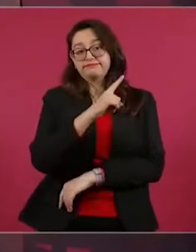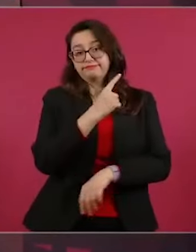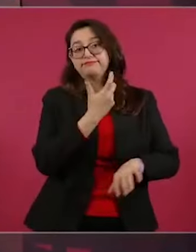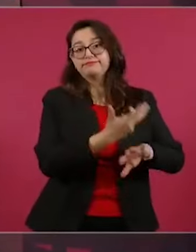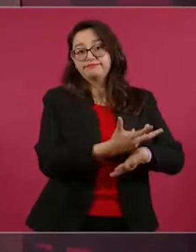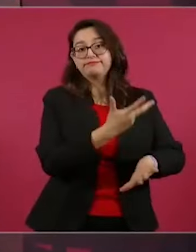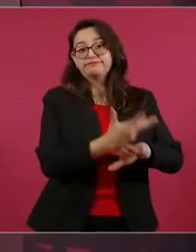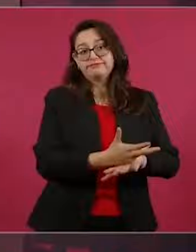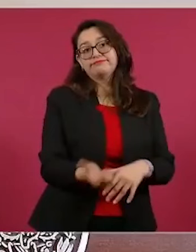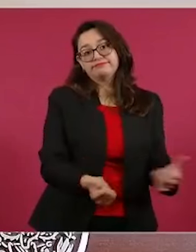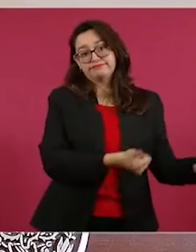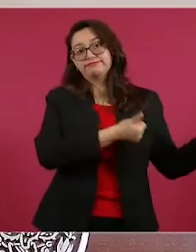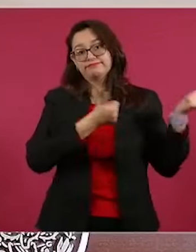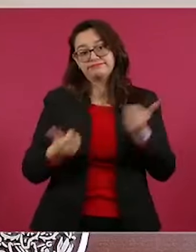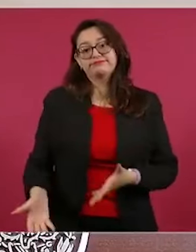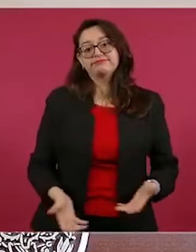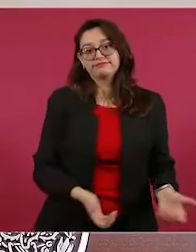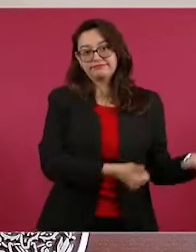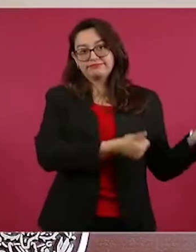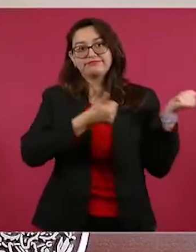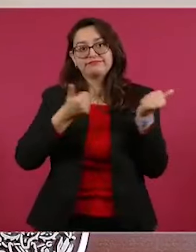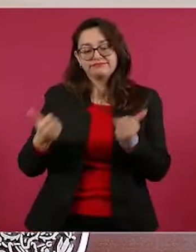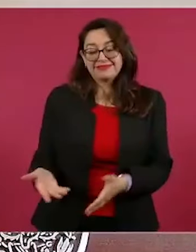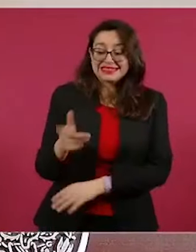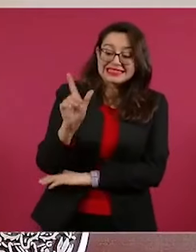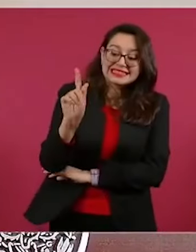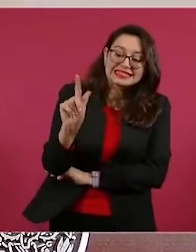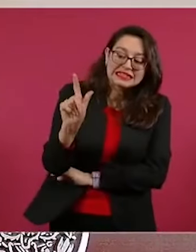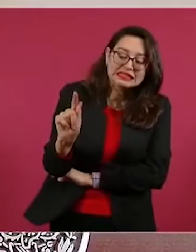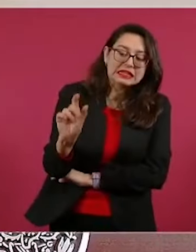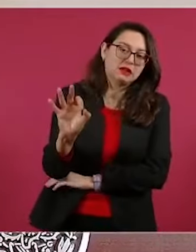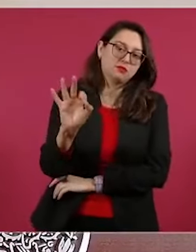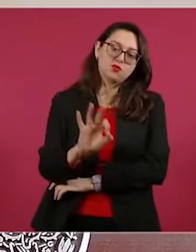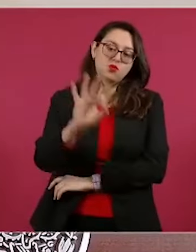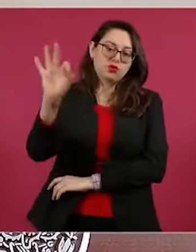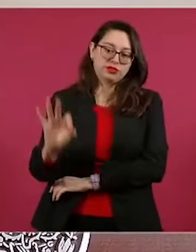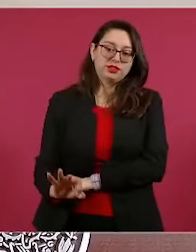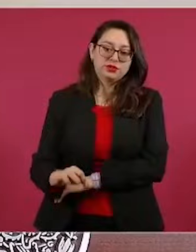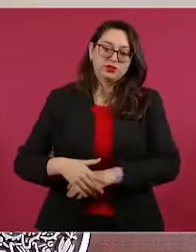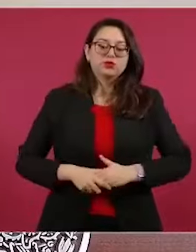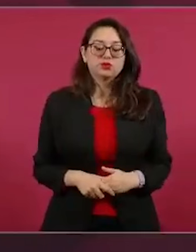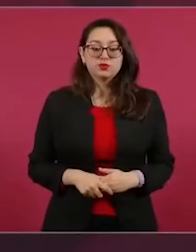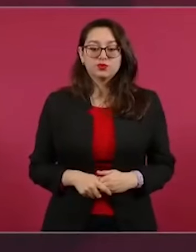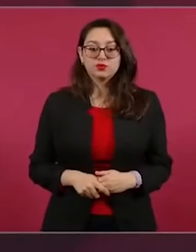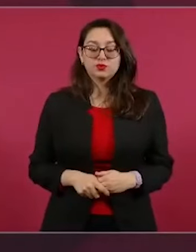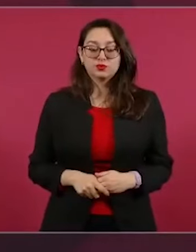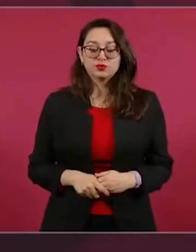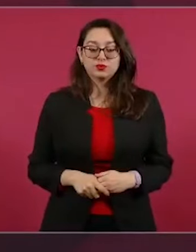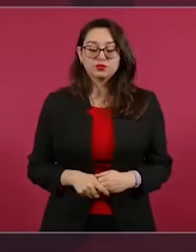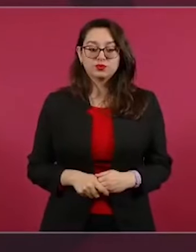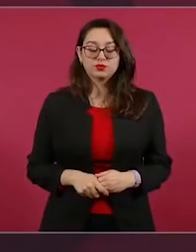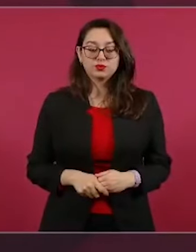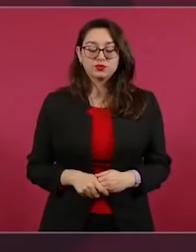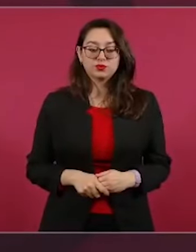entran de contrabando de Estados Unidos, 70 por ciento